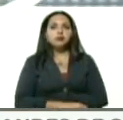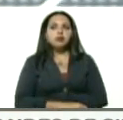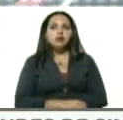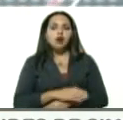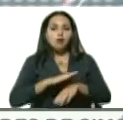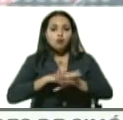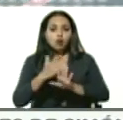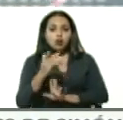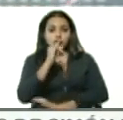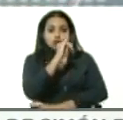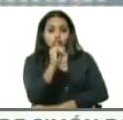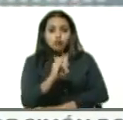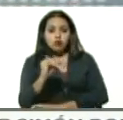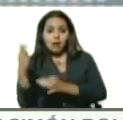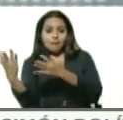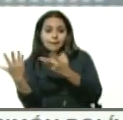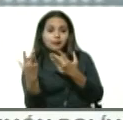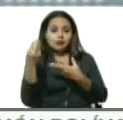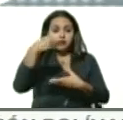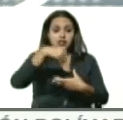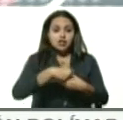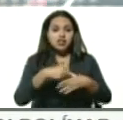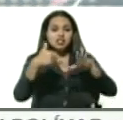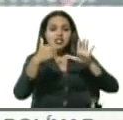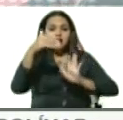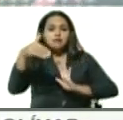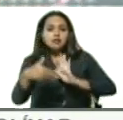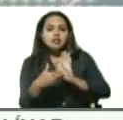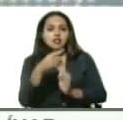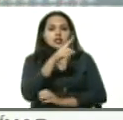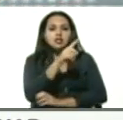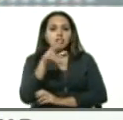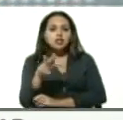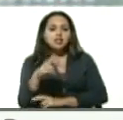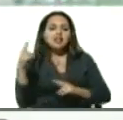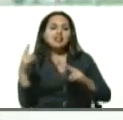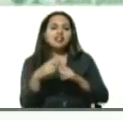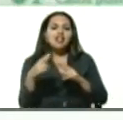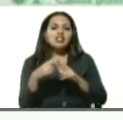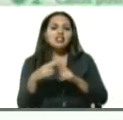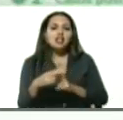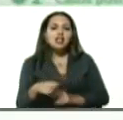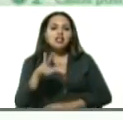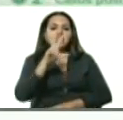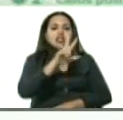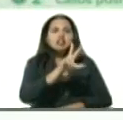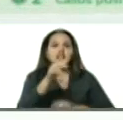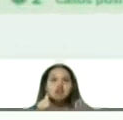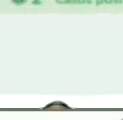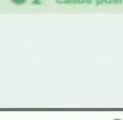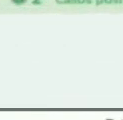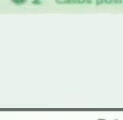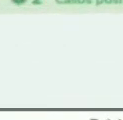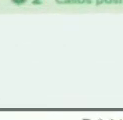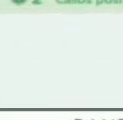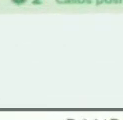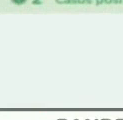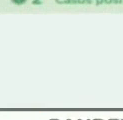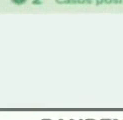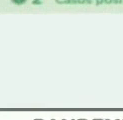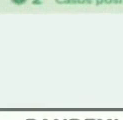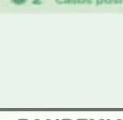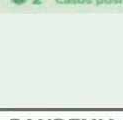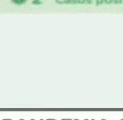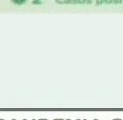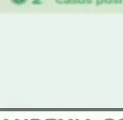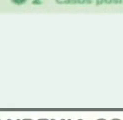Estado de Zulia han ingresado 6,013 con nacionales, por el Estado de Táquira, 36,609, por el Estado de Apure,